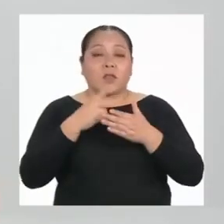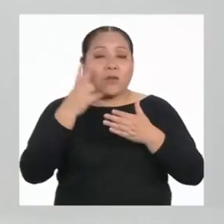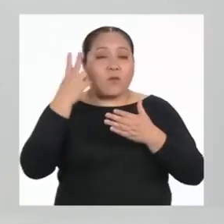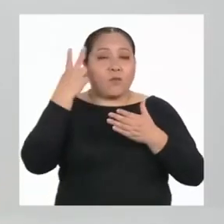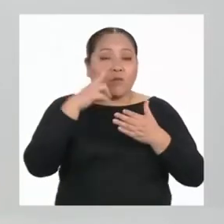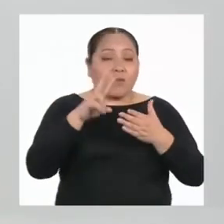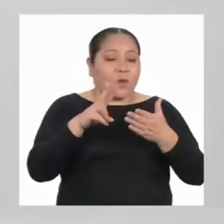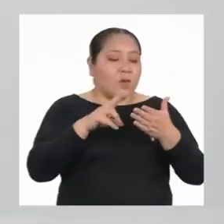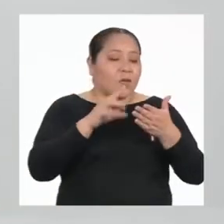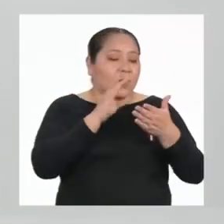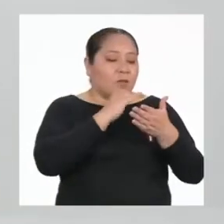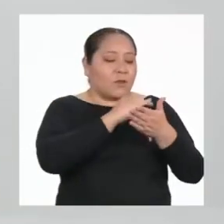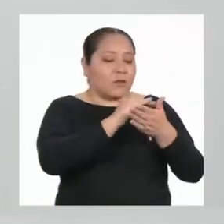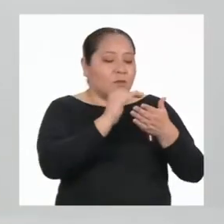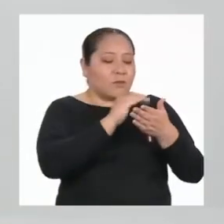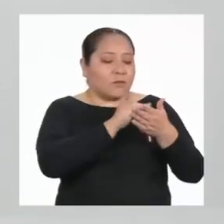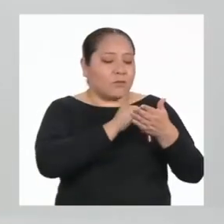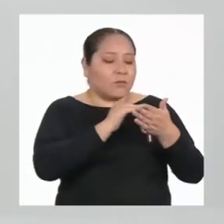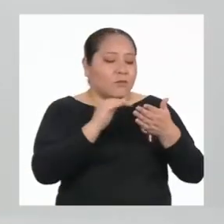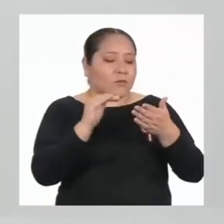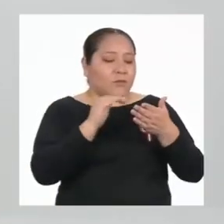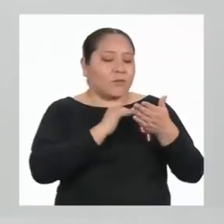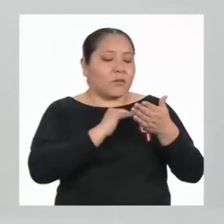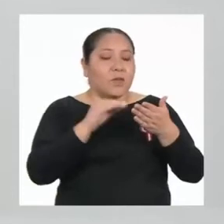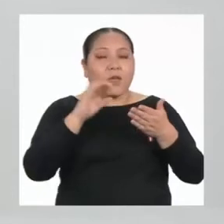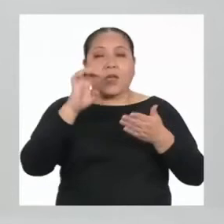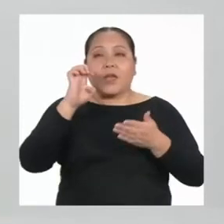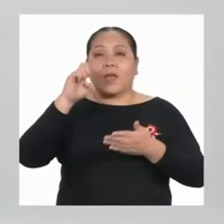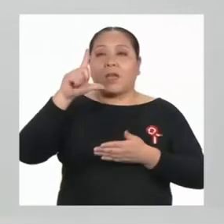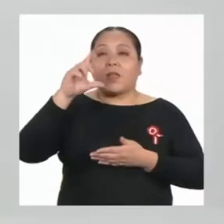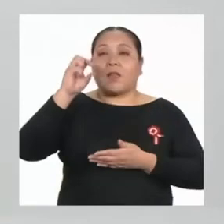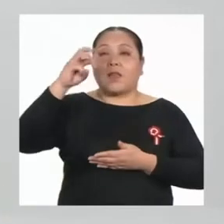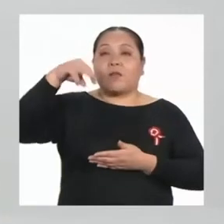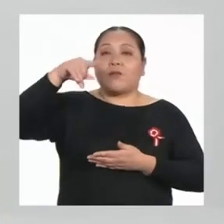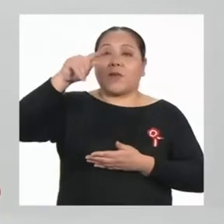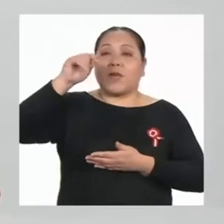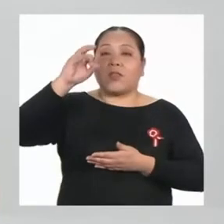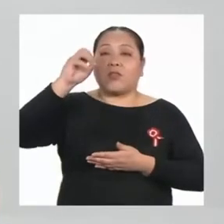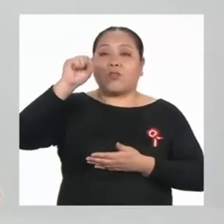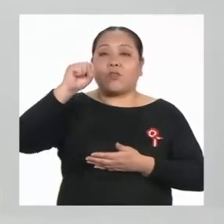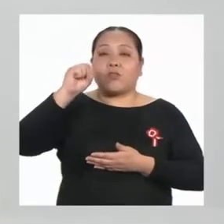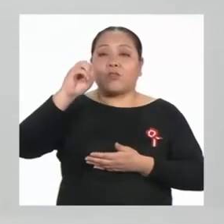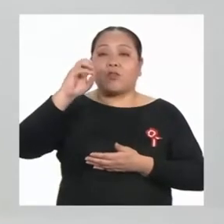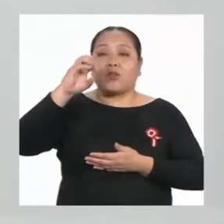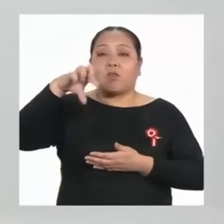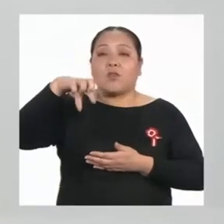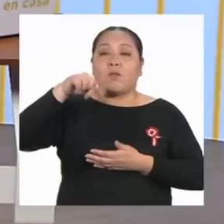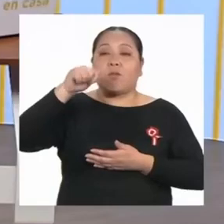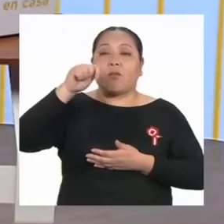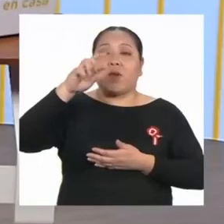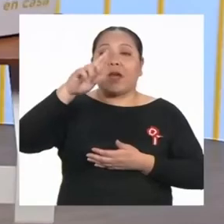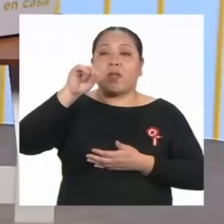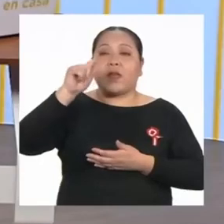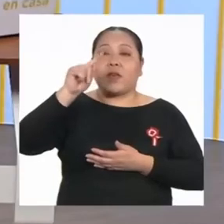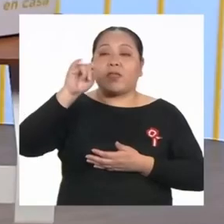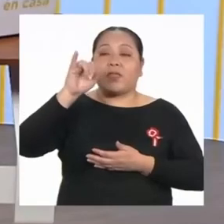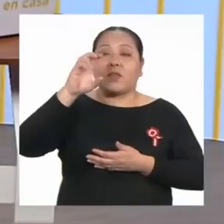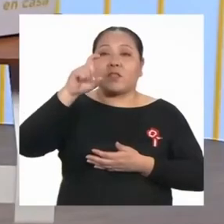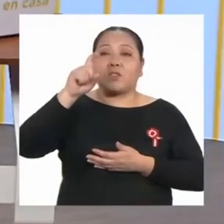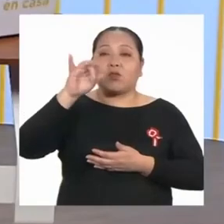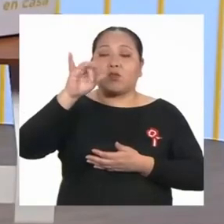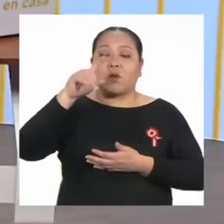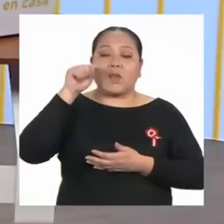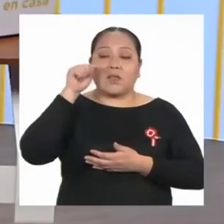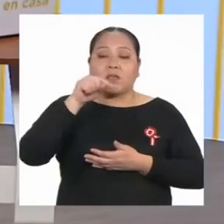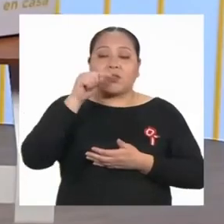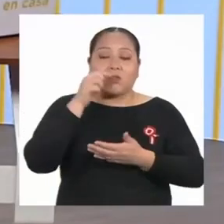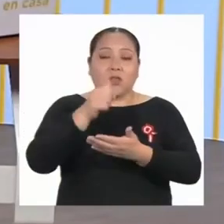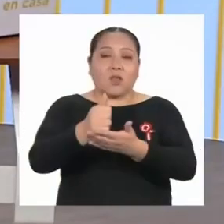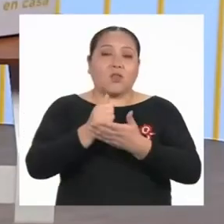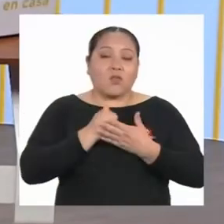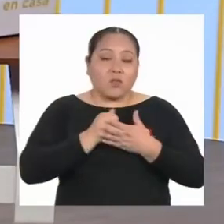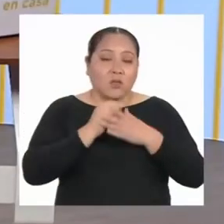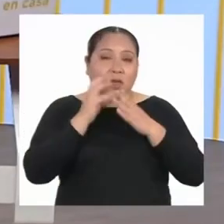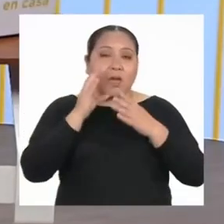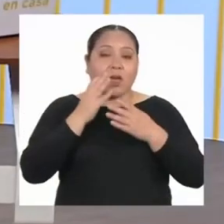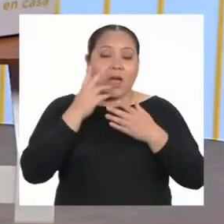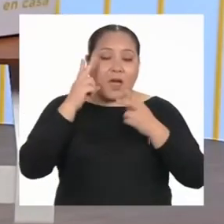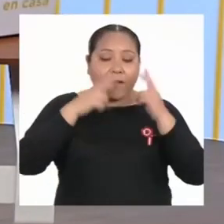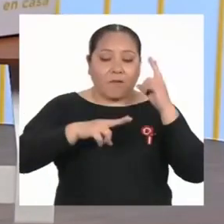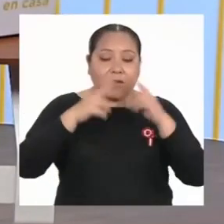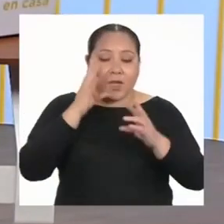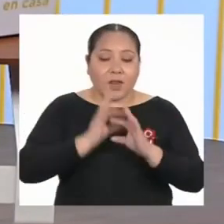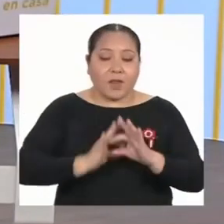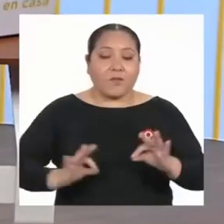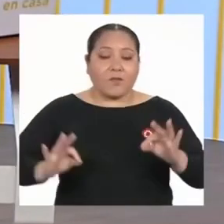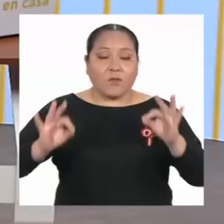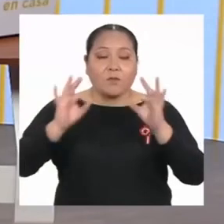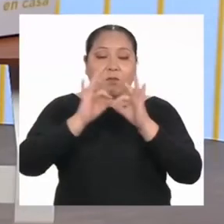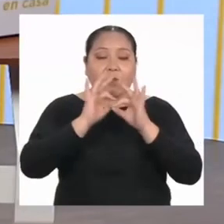paratextuales que nos permiten deducir información relevante. Profesora, ¿nos puede recordar cuáles son